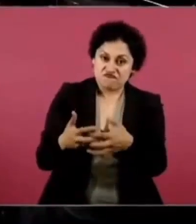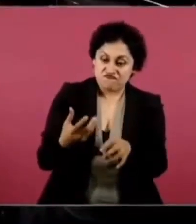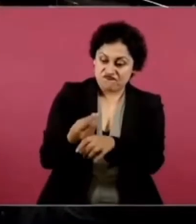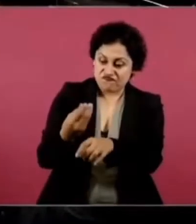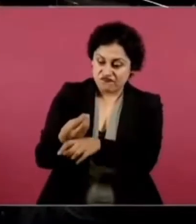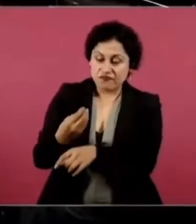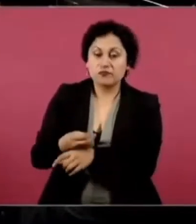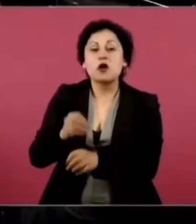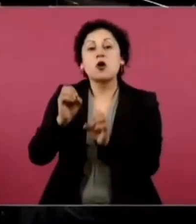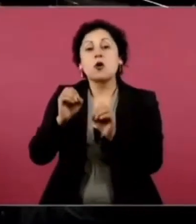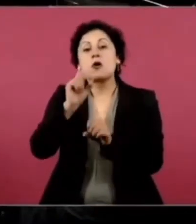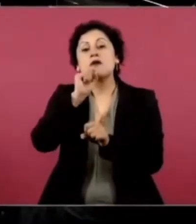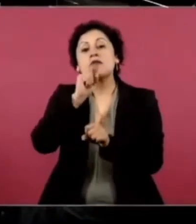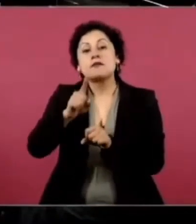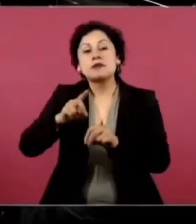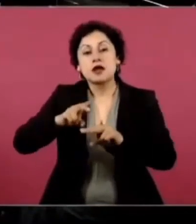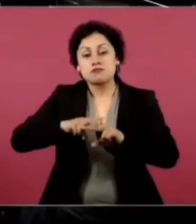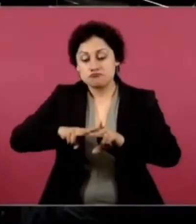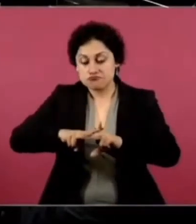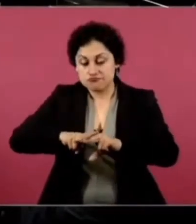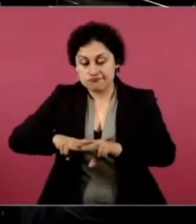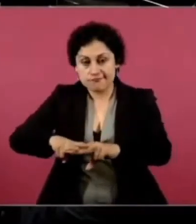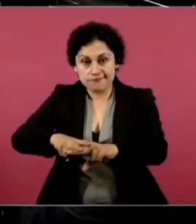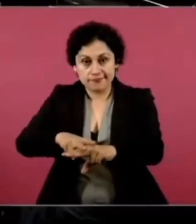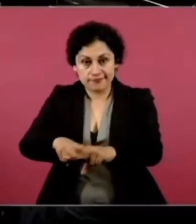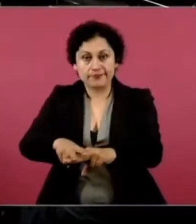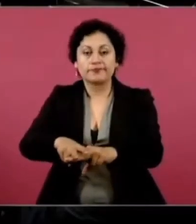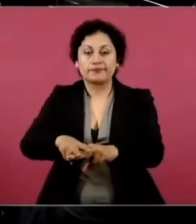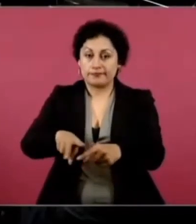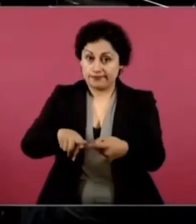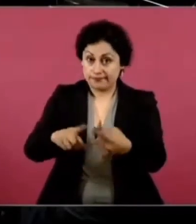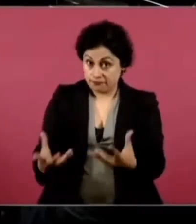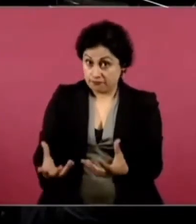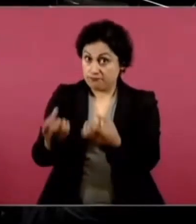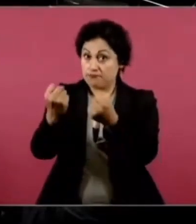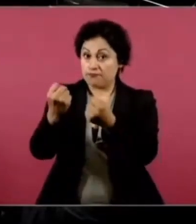lo que se recuperó de ingeniería petrolera,